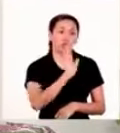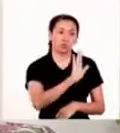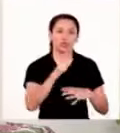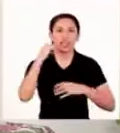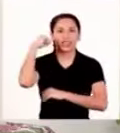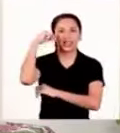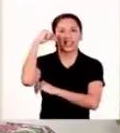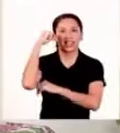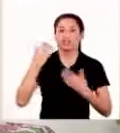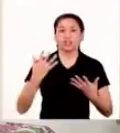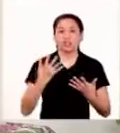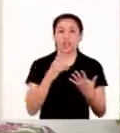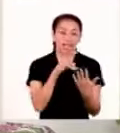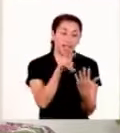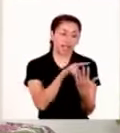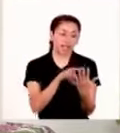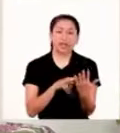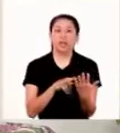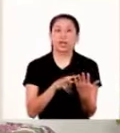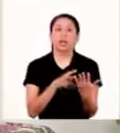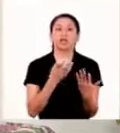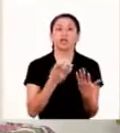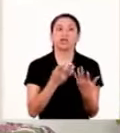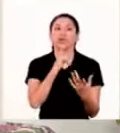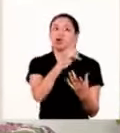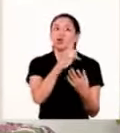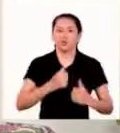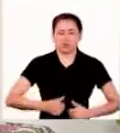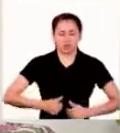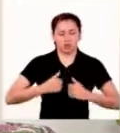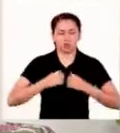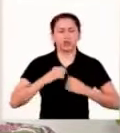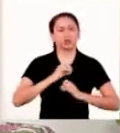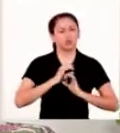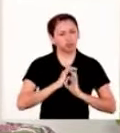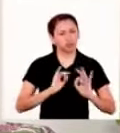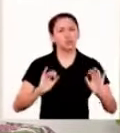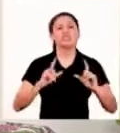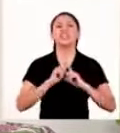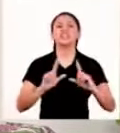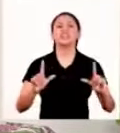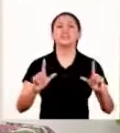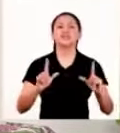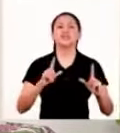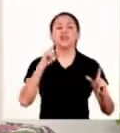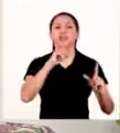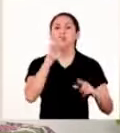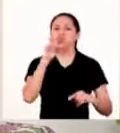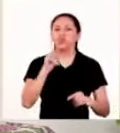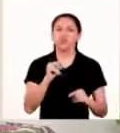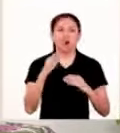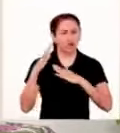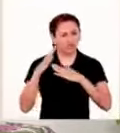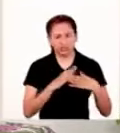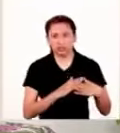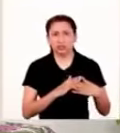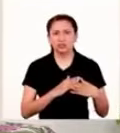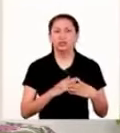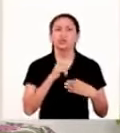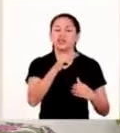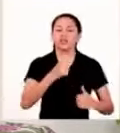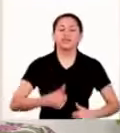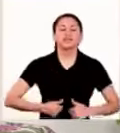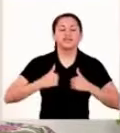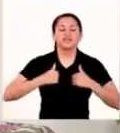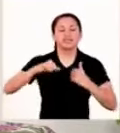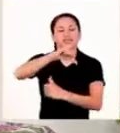conozcan sus derechos, como el tener una vida digna, no ser discriminados, vivir en familia y envejecer en